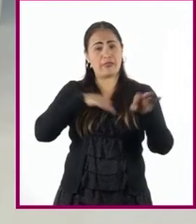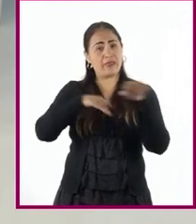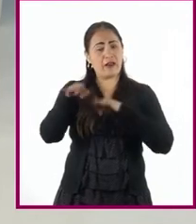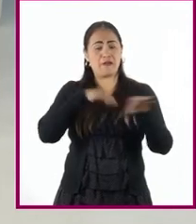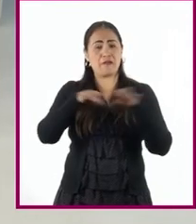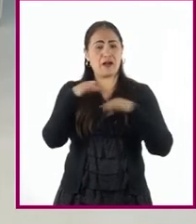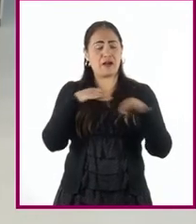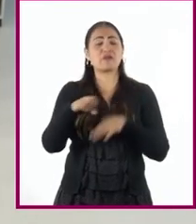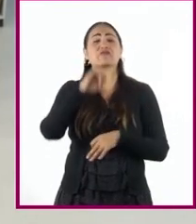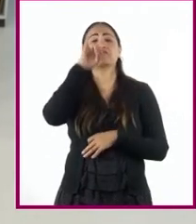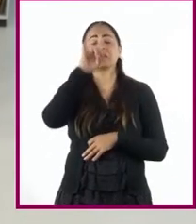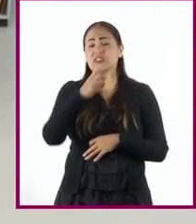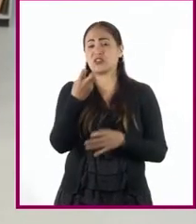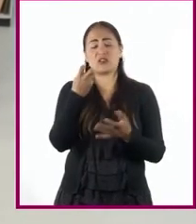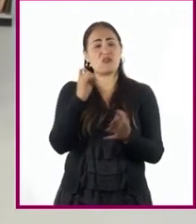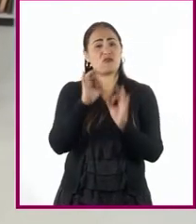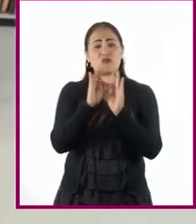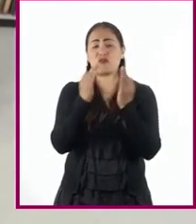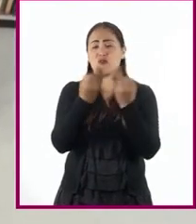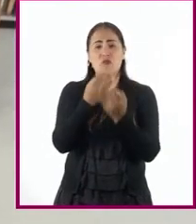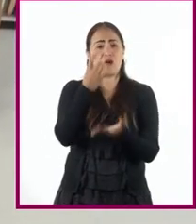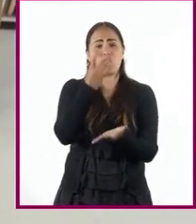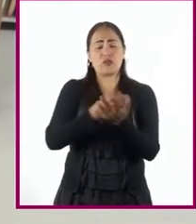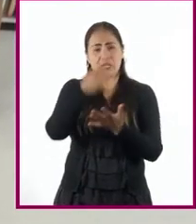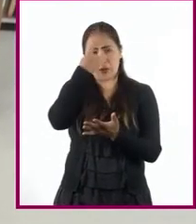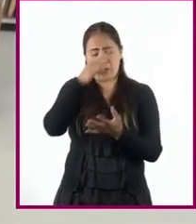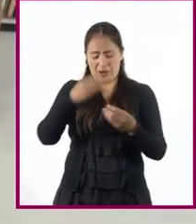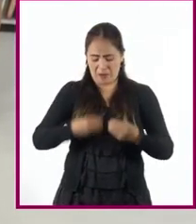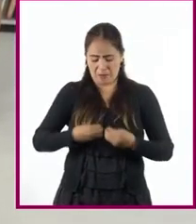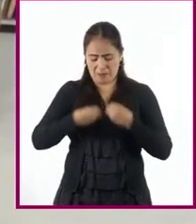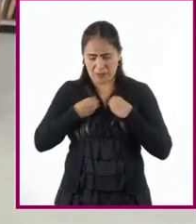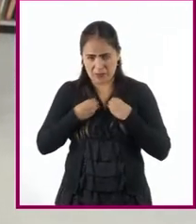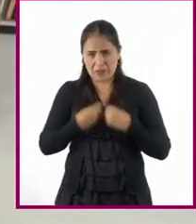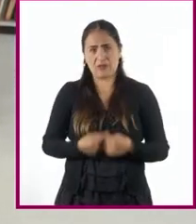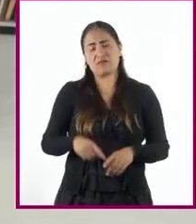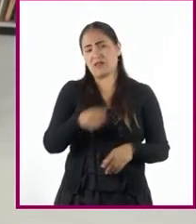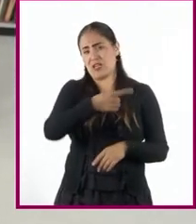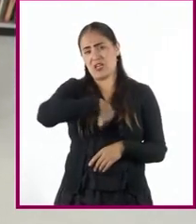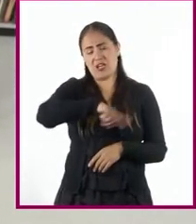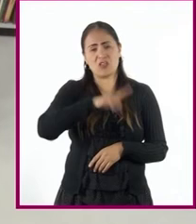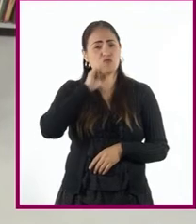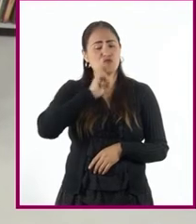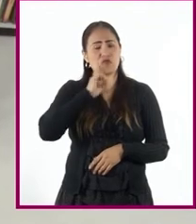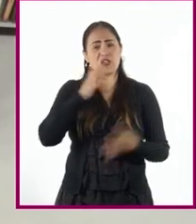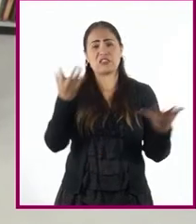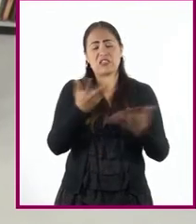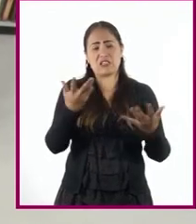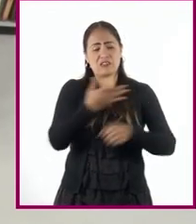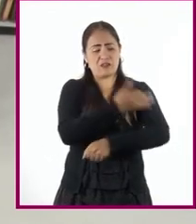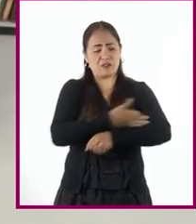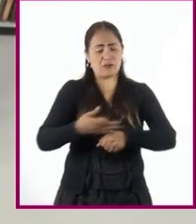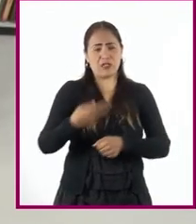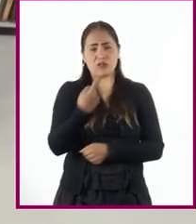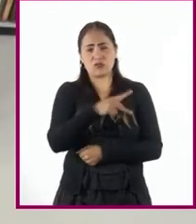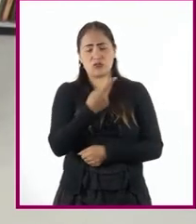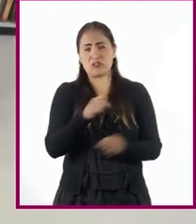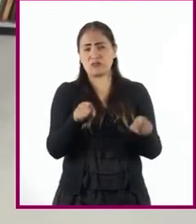representaban el único medio de subsistencia para las mujeres que los practicaban y para sus familias.